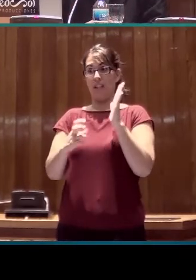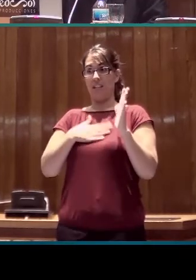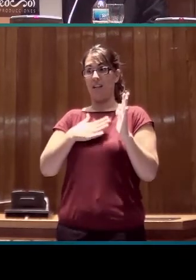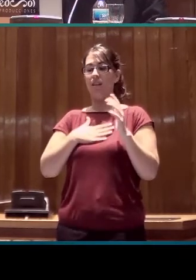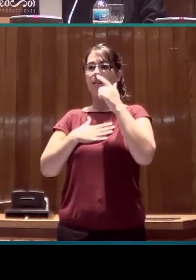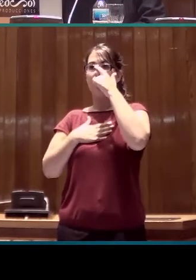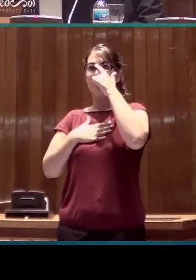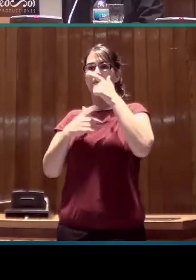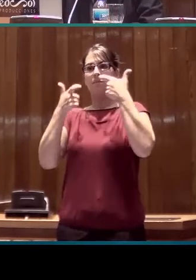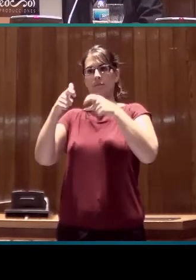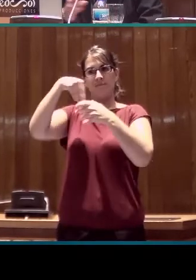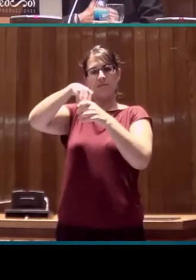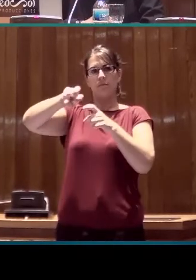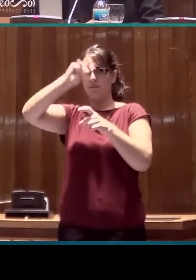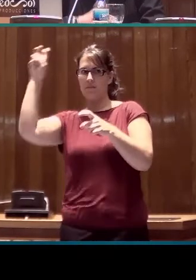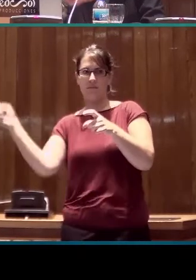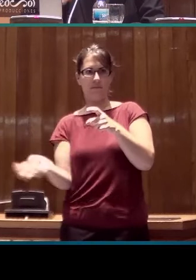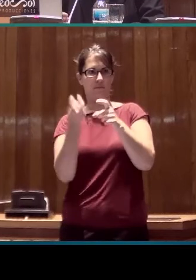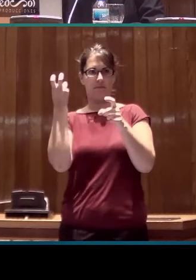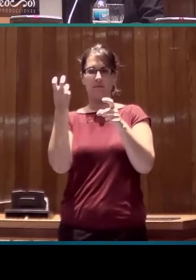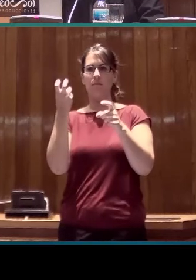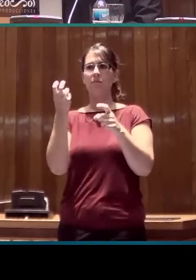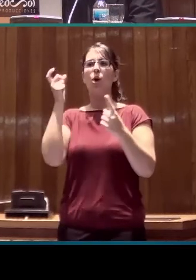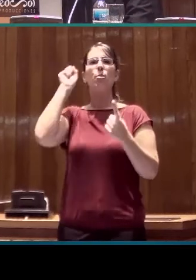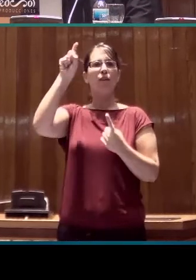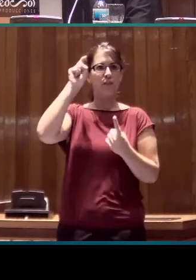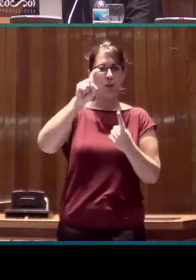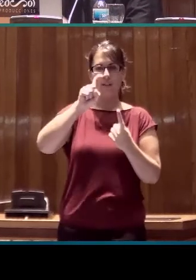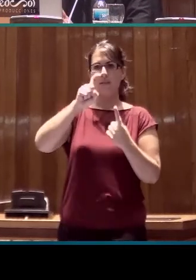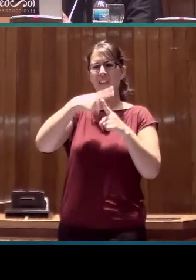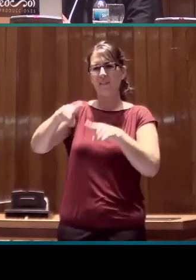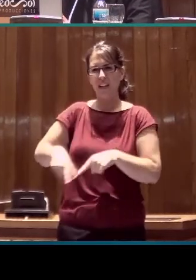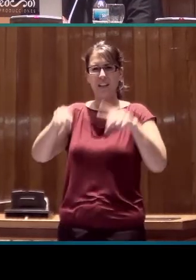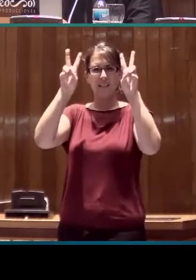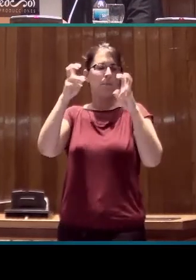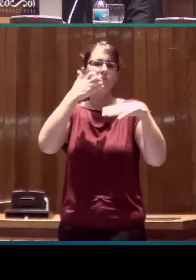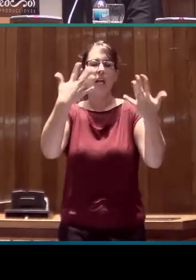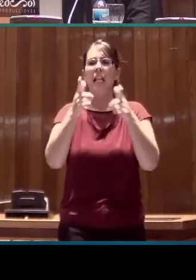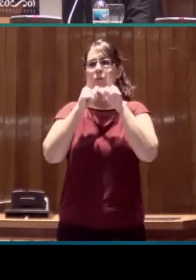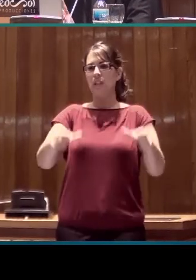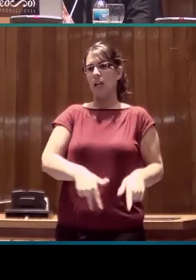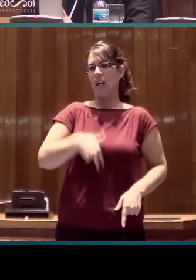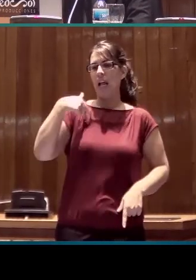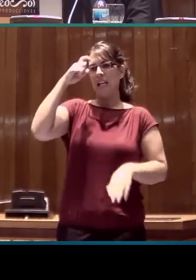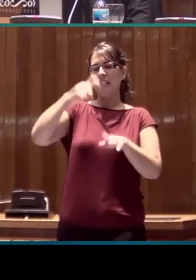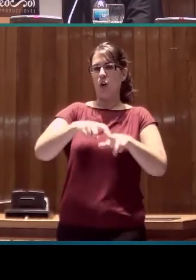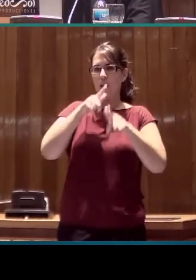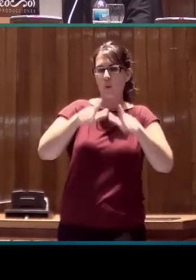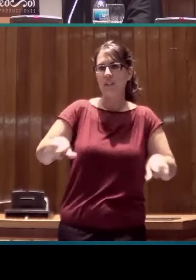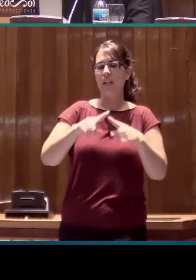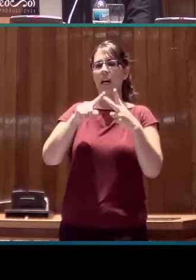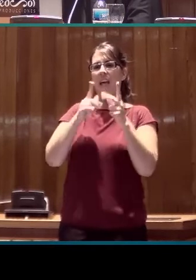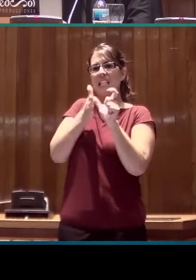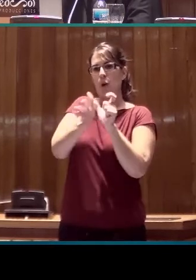también multidisciplinar. Estamos profesores de distintas disciplinas, de lingüística general, de psicolingüística, de semiología,